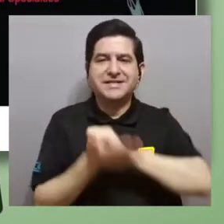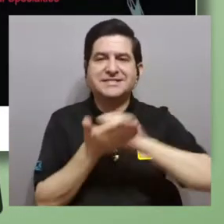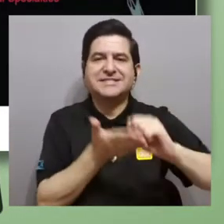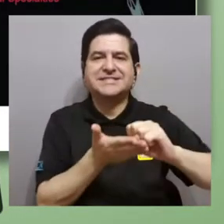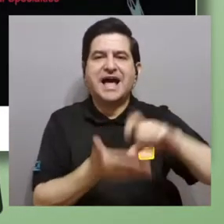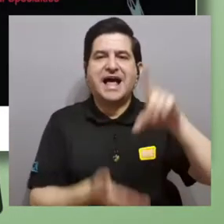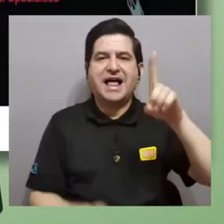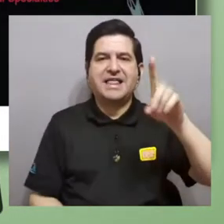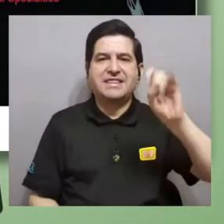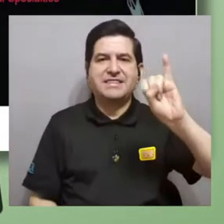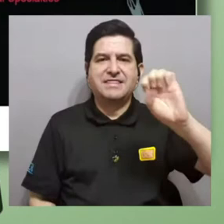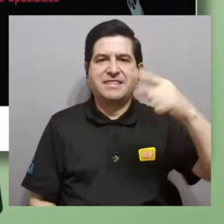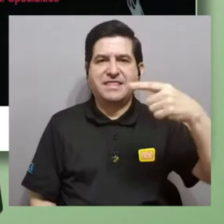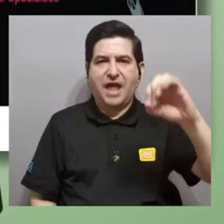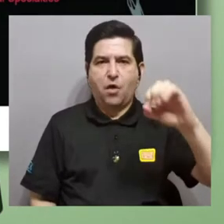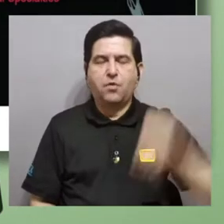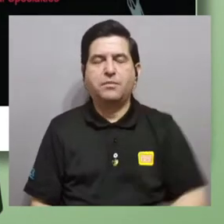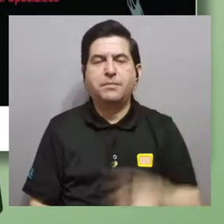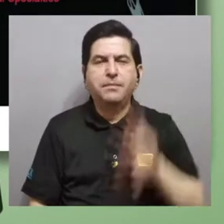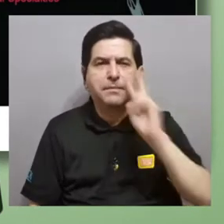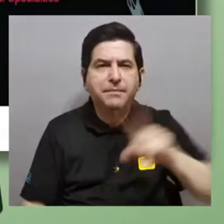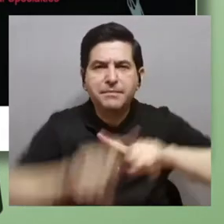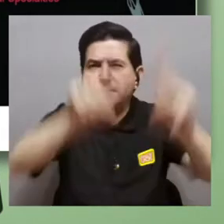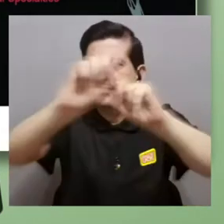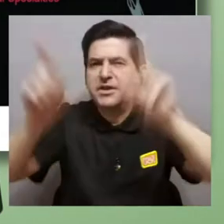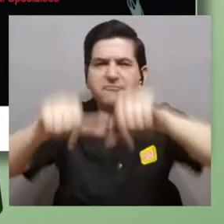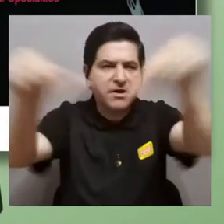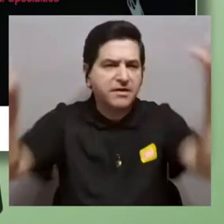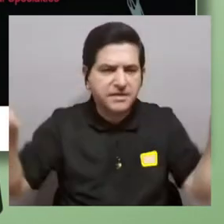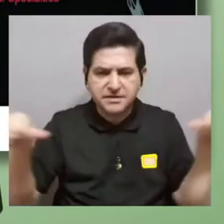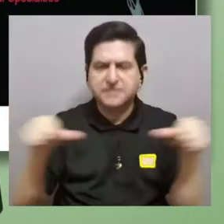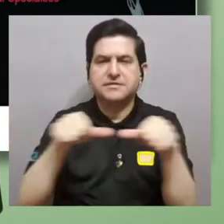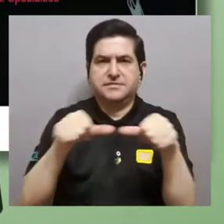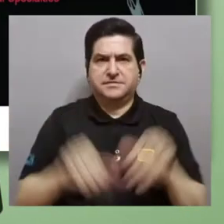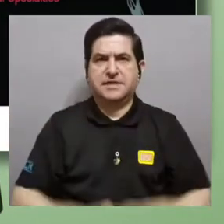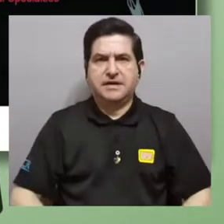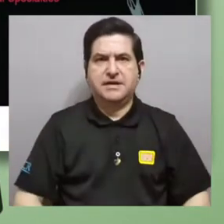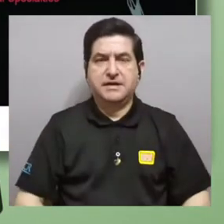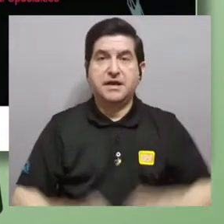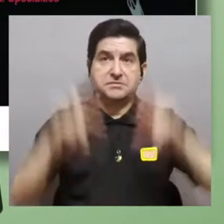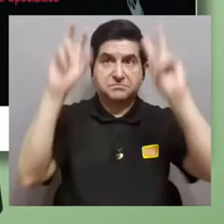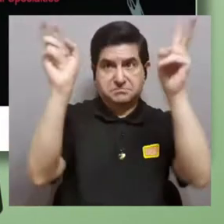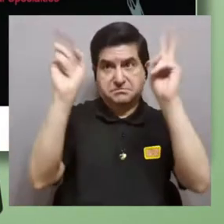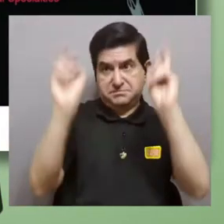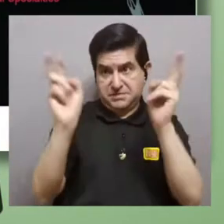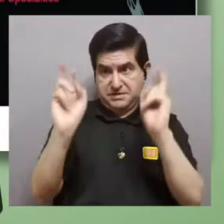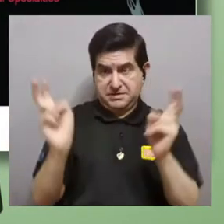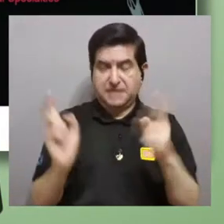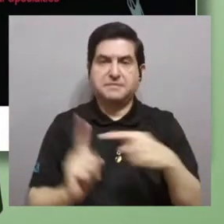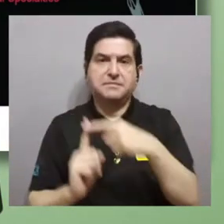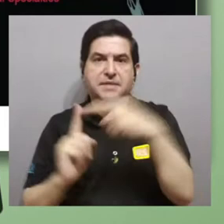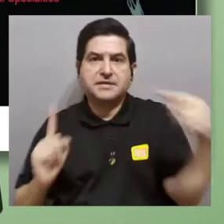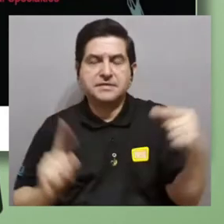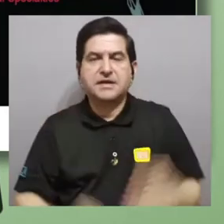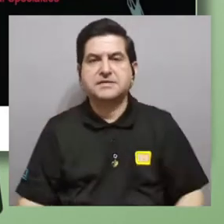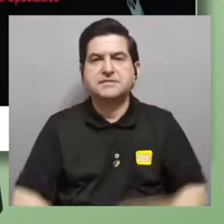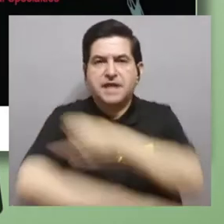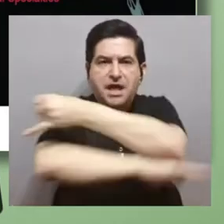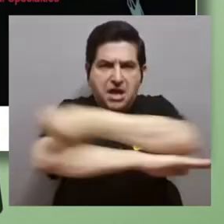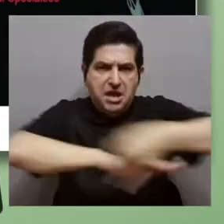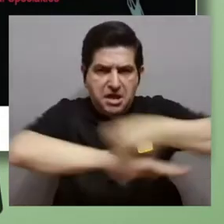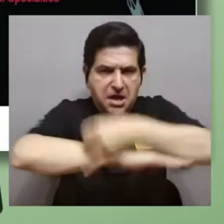California en San Diego, en la cual podemos ver las distintas áreas, digamos, temáticas, desde